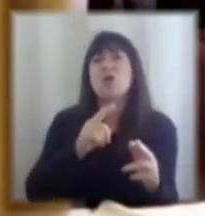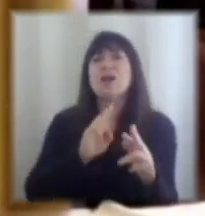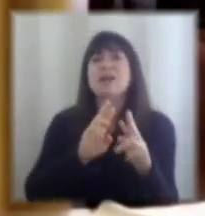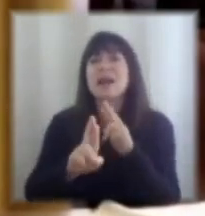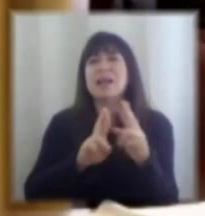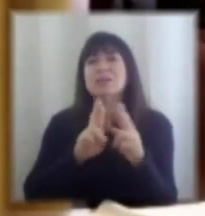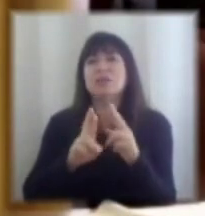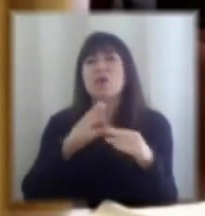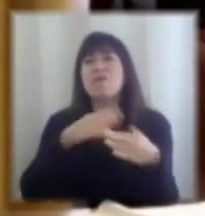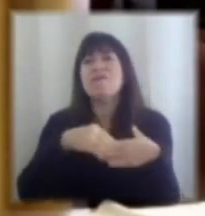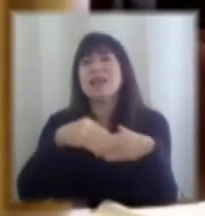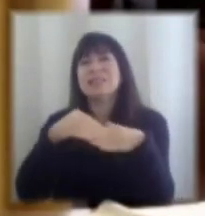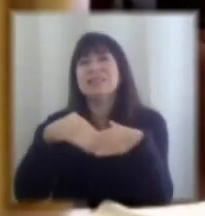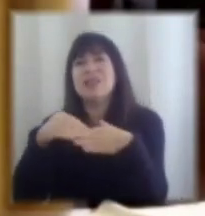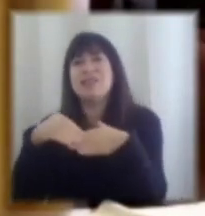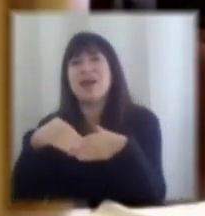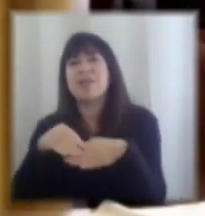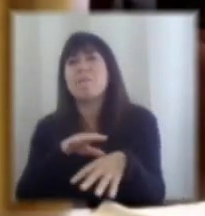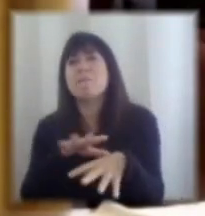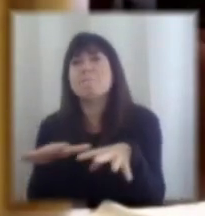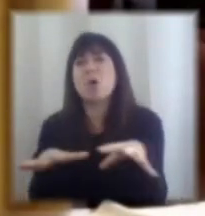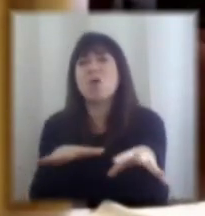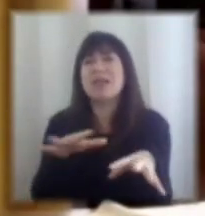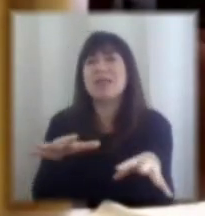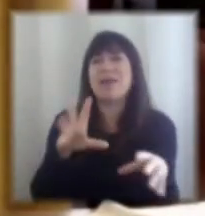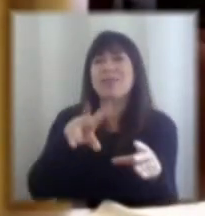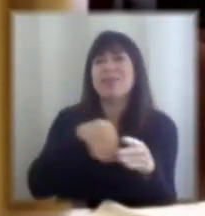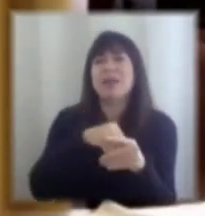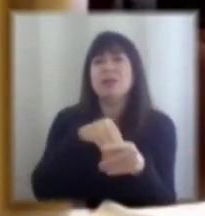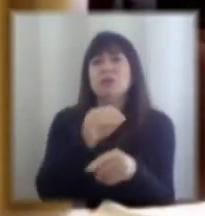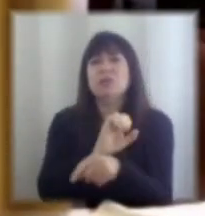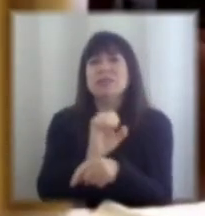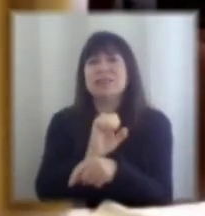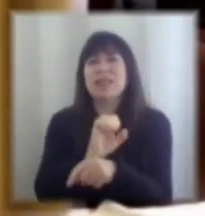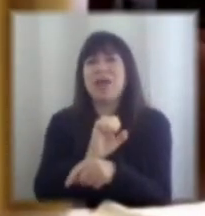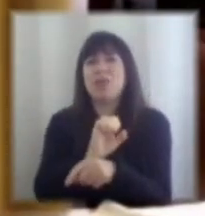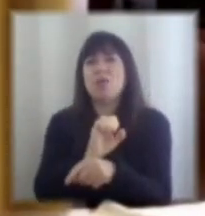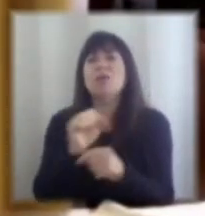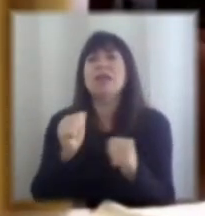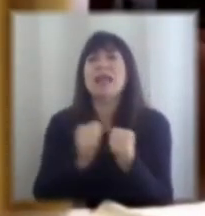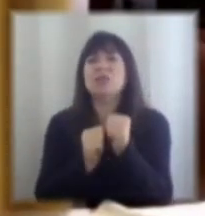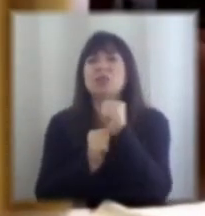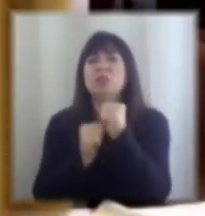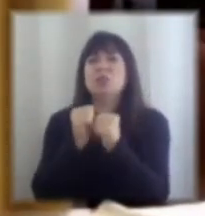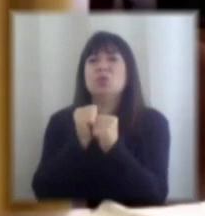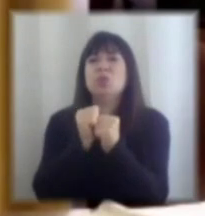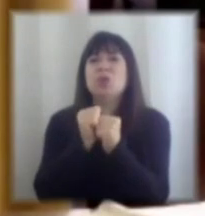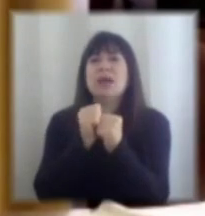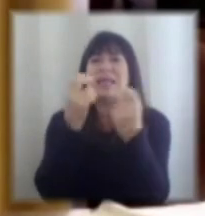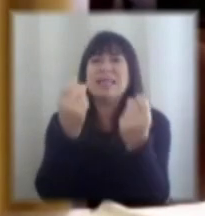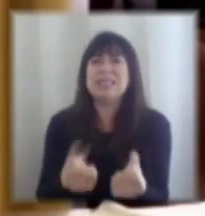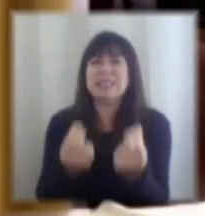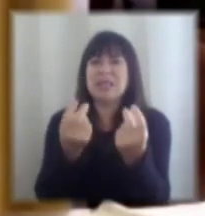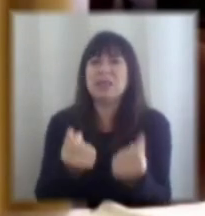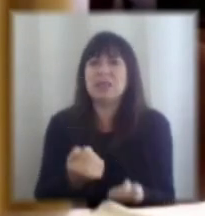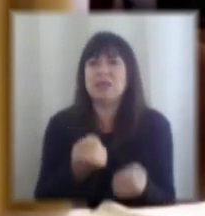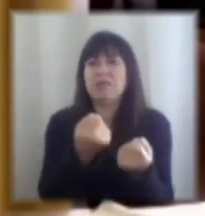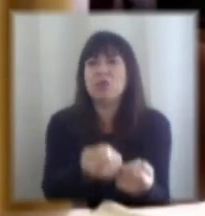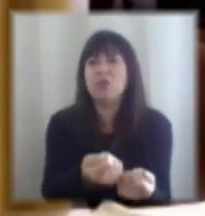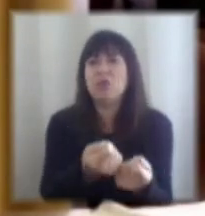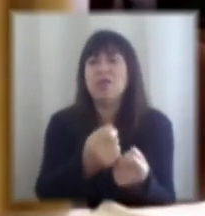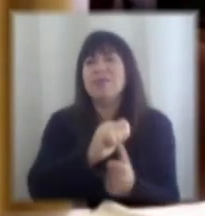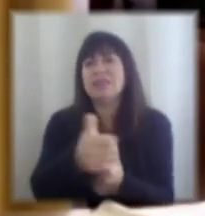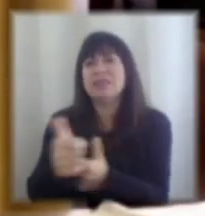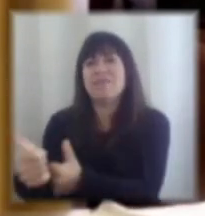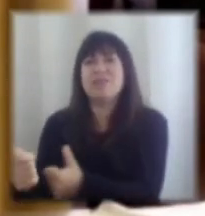flexibilidad movilidad que hay dentro del Estado que tiene que ver con la estructura de incentivos que tiene que ver con desafíos tecnológicos y